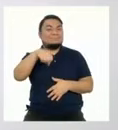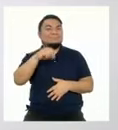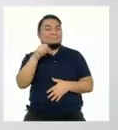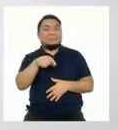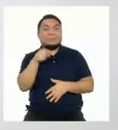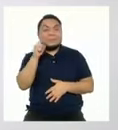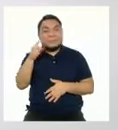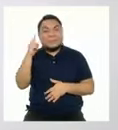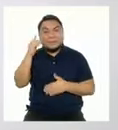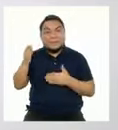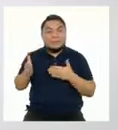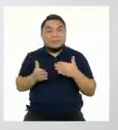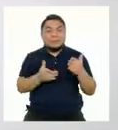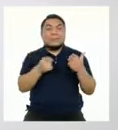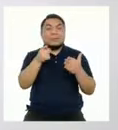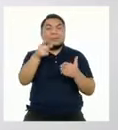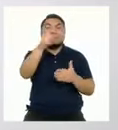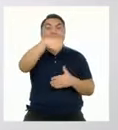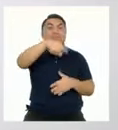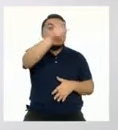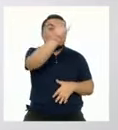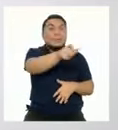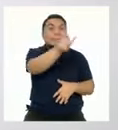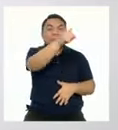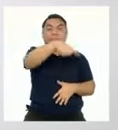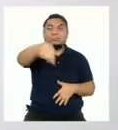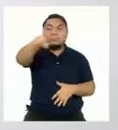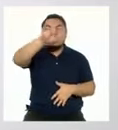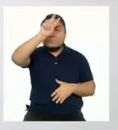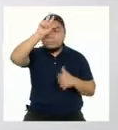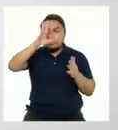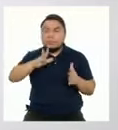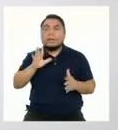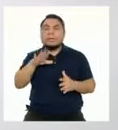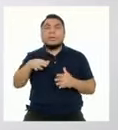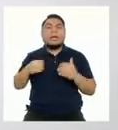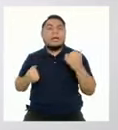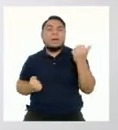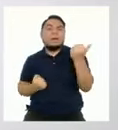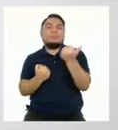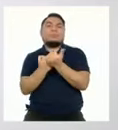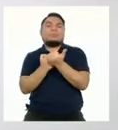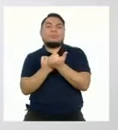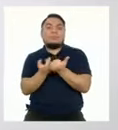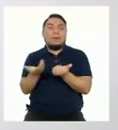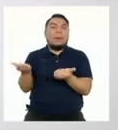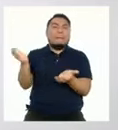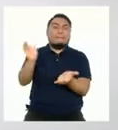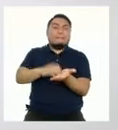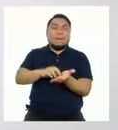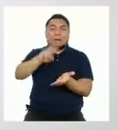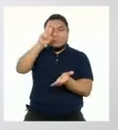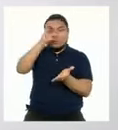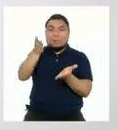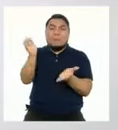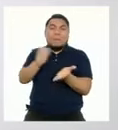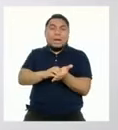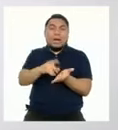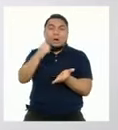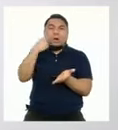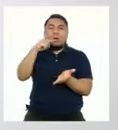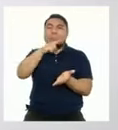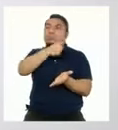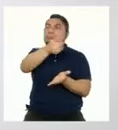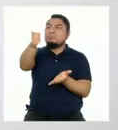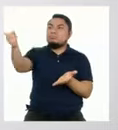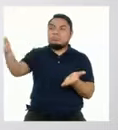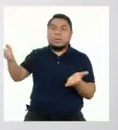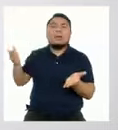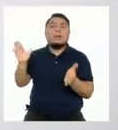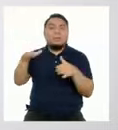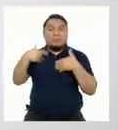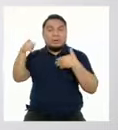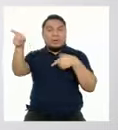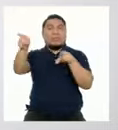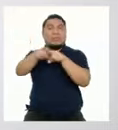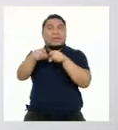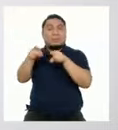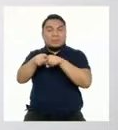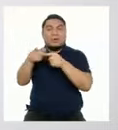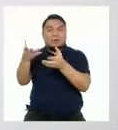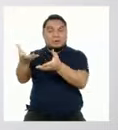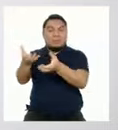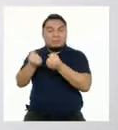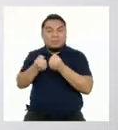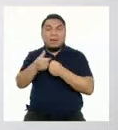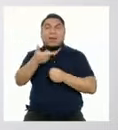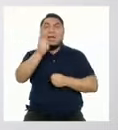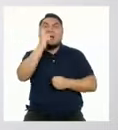manera, como ciudadanas y ciudadanos vamos a contribuir a que más peruanas y peruanos puedan acceder a